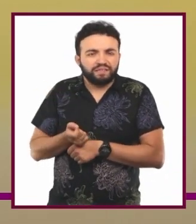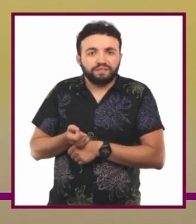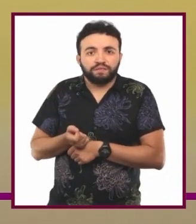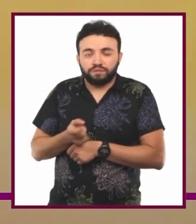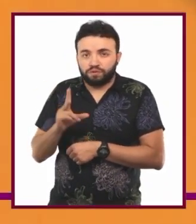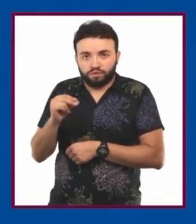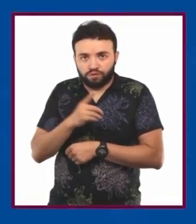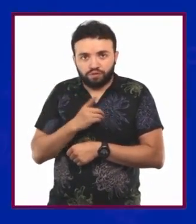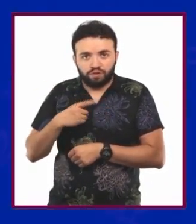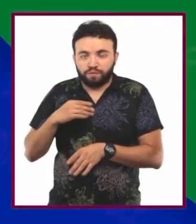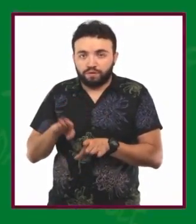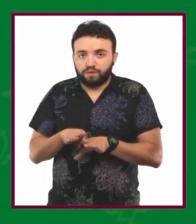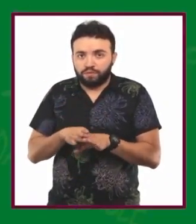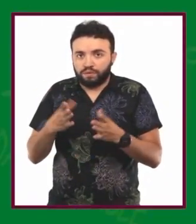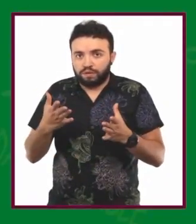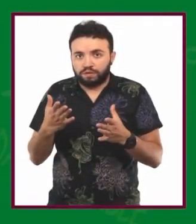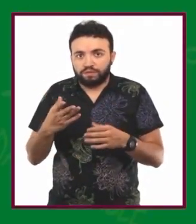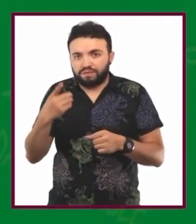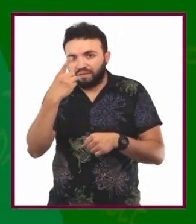prejuicios.